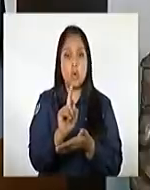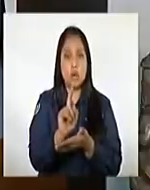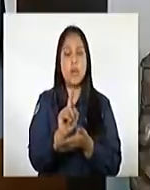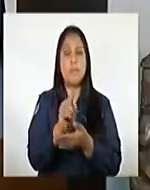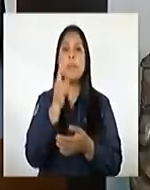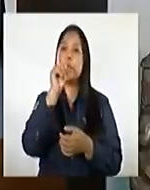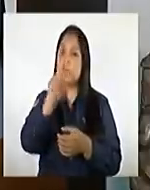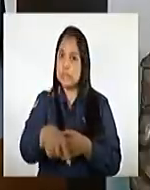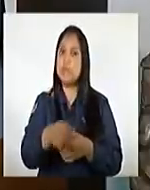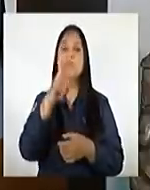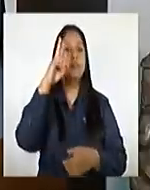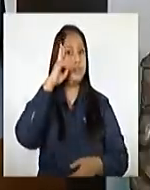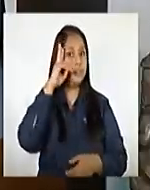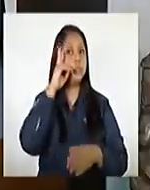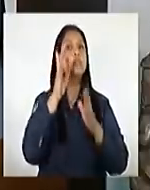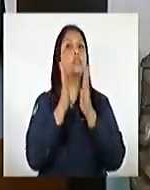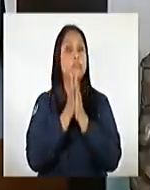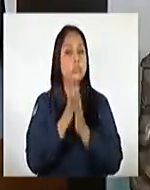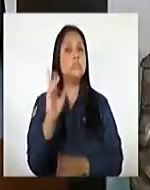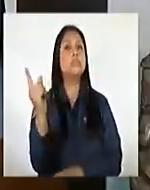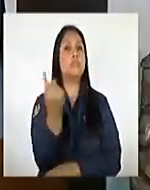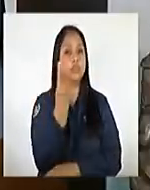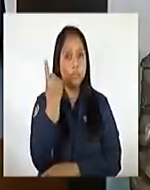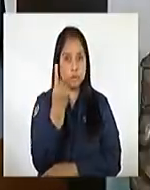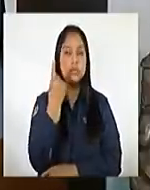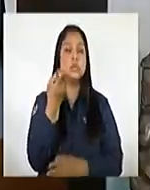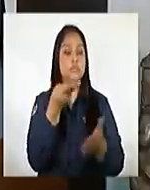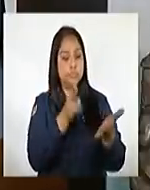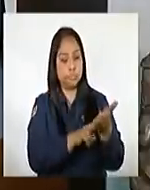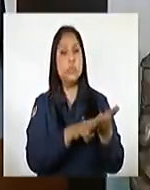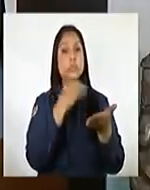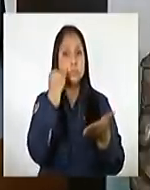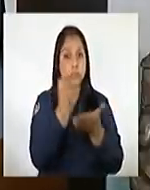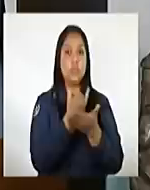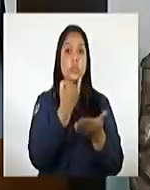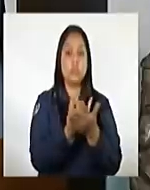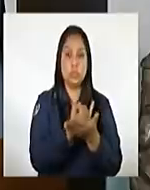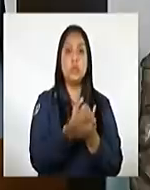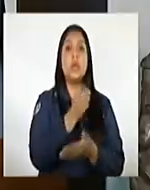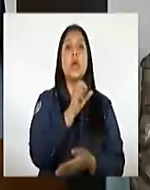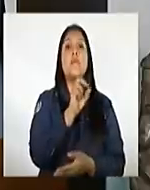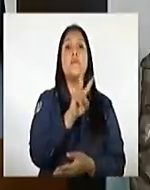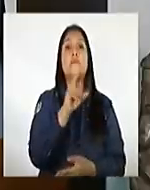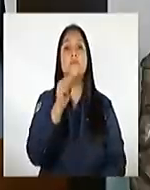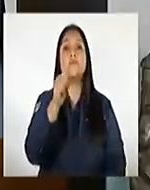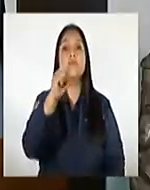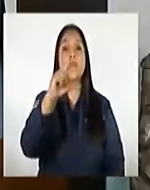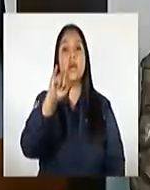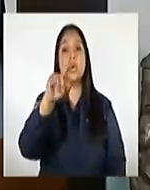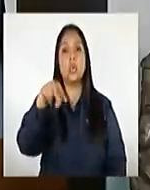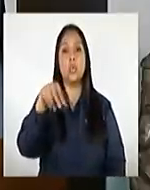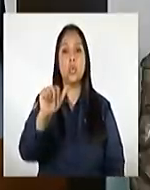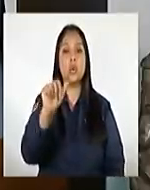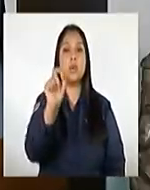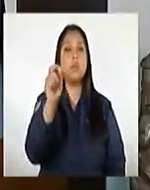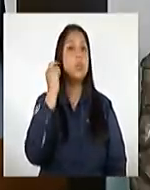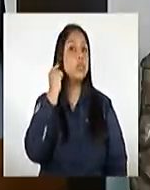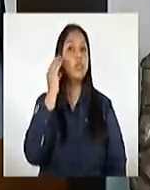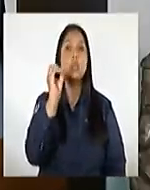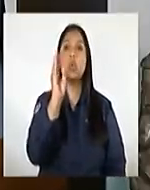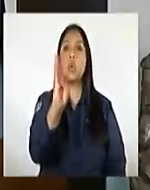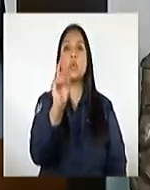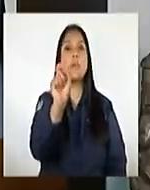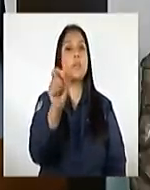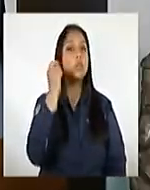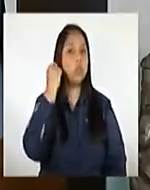registrado, les recuerdo la importancia de inscribirse en la página web vacuna.gov.gt, ya